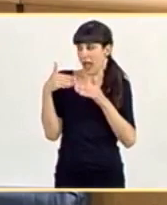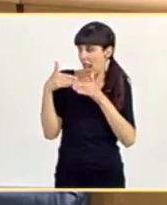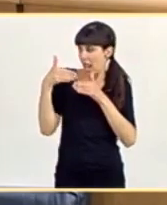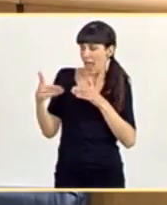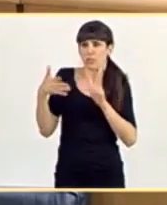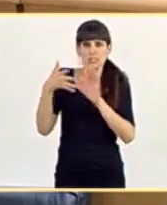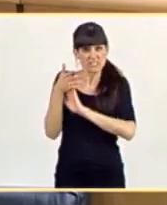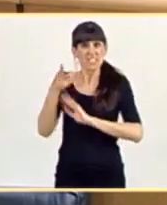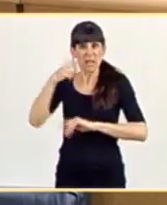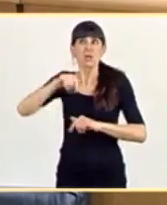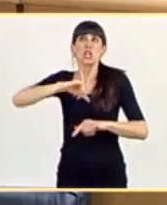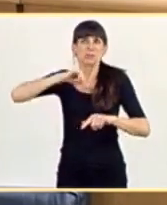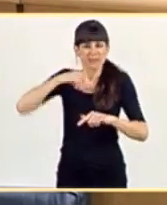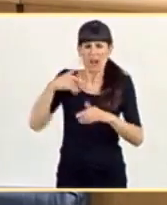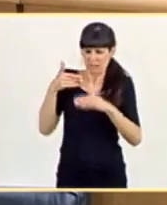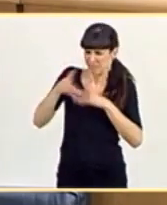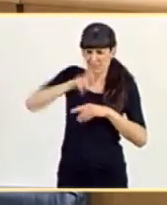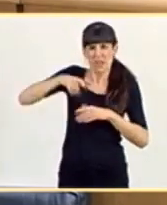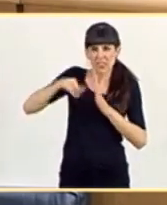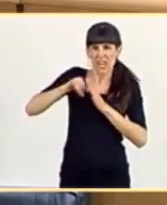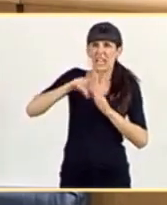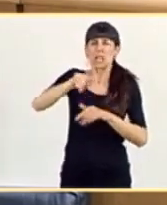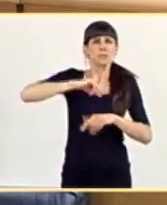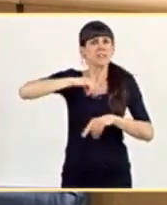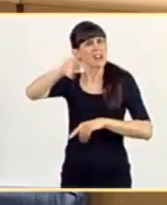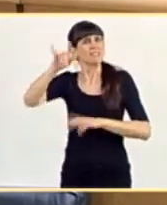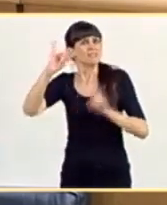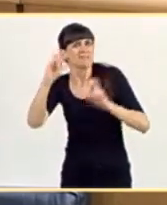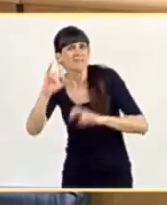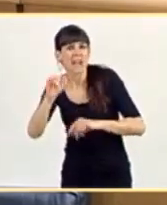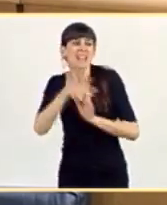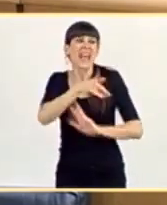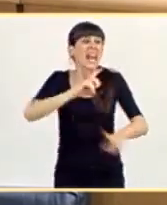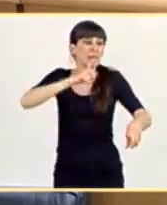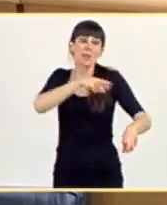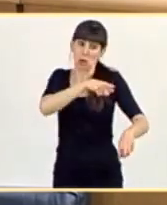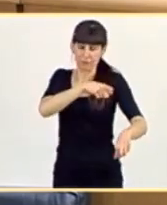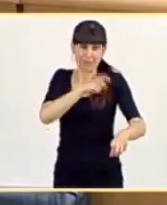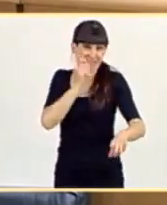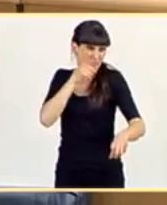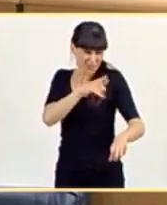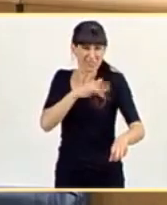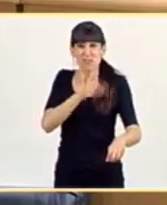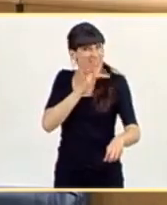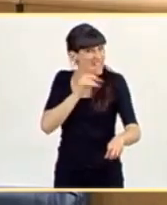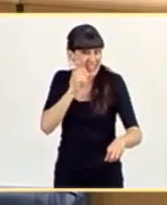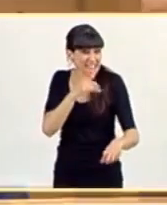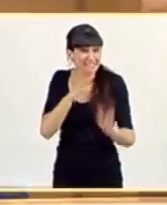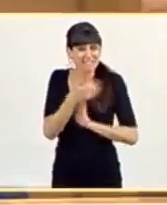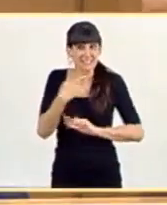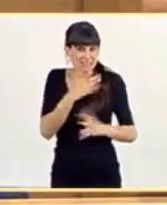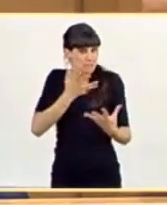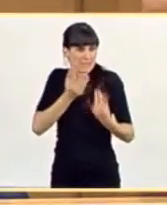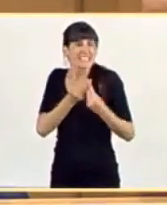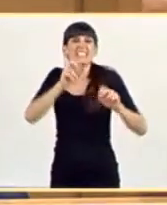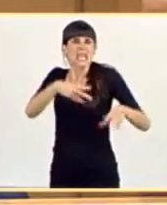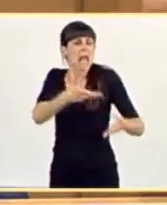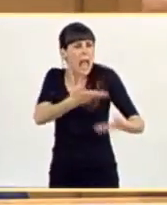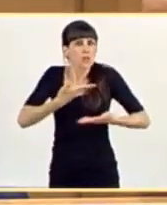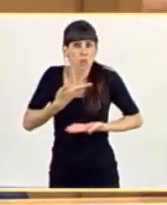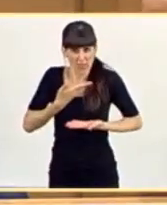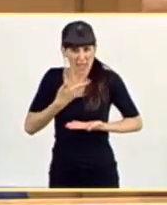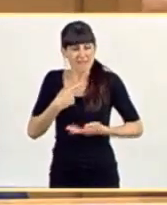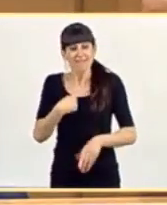como tenemos todos en los hospitales. Ese es su enemigo y todavía no se han enterado. Y lo estamos haciendo sin ustedes, sin ayuda.